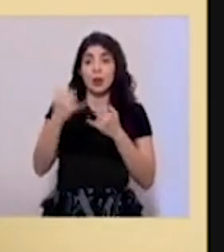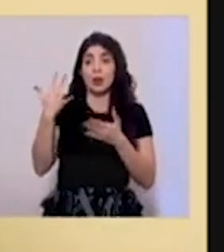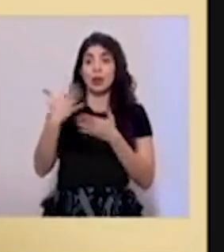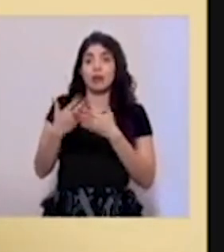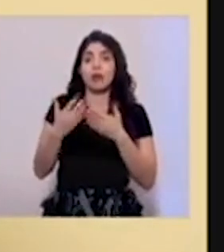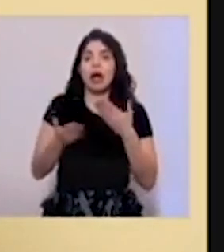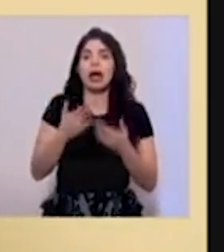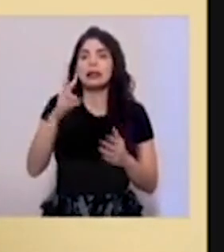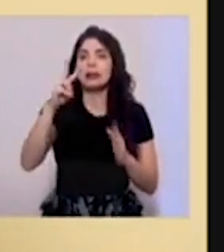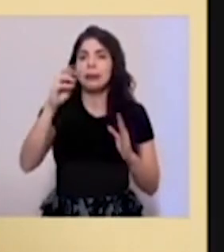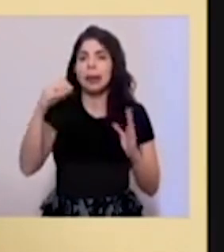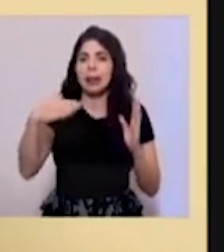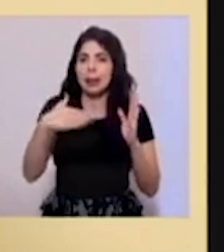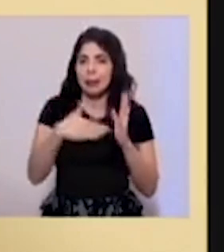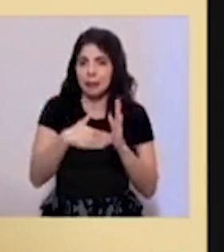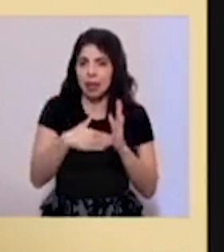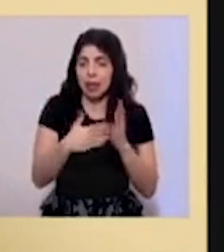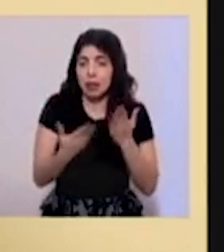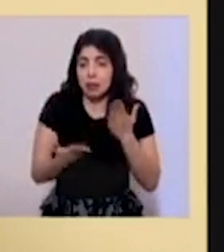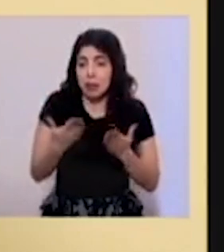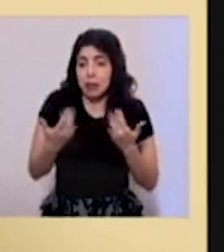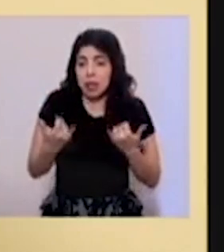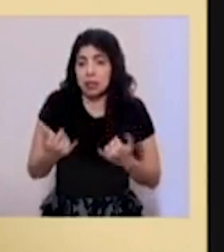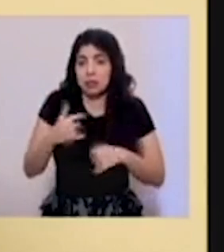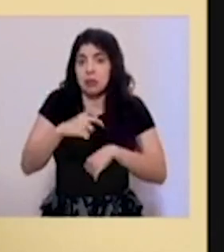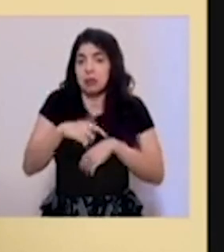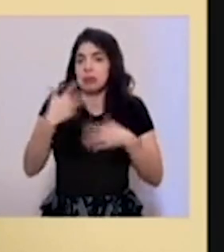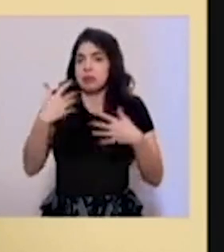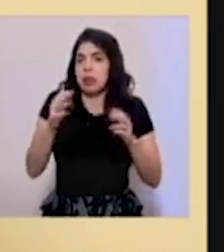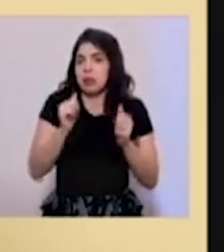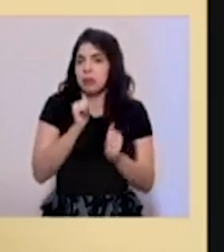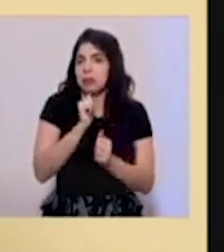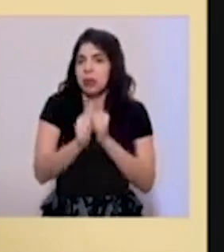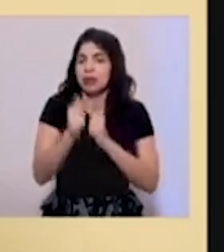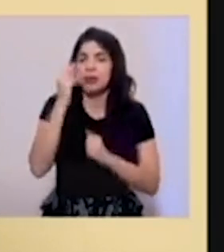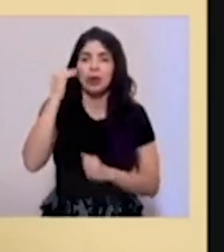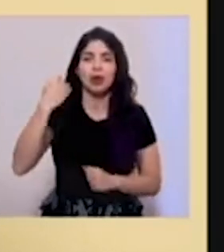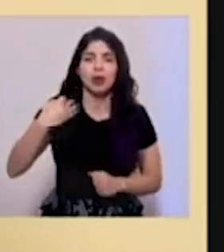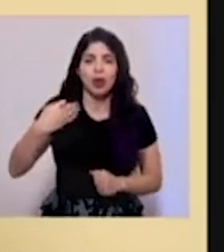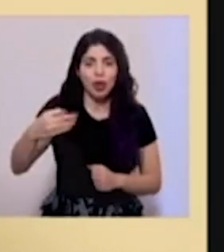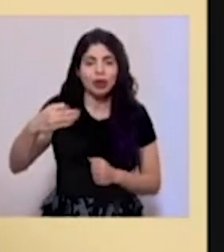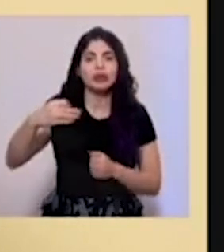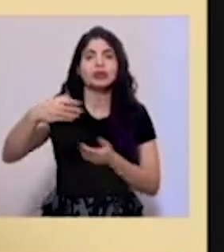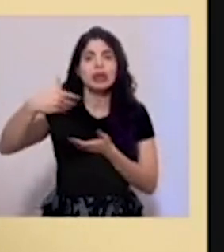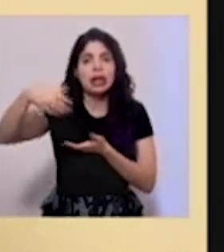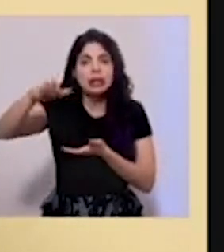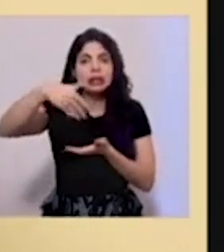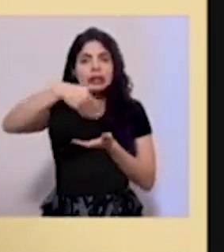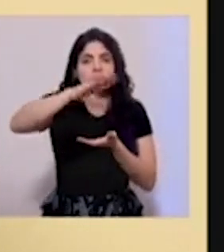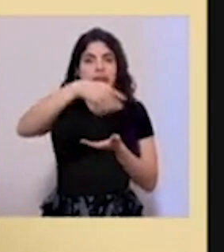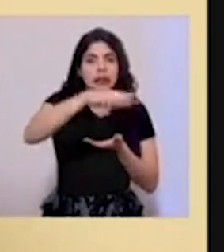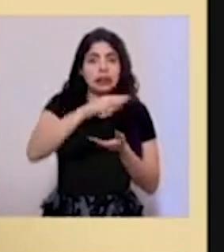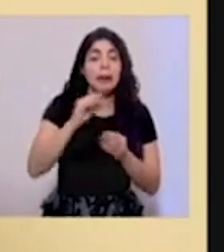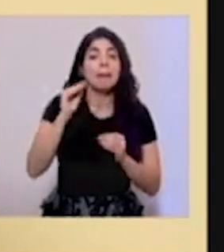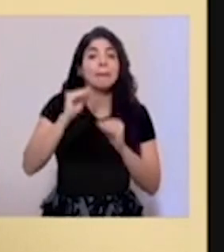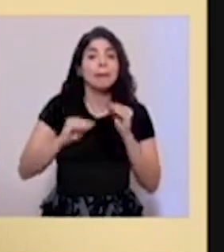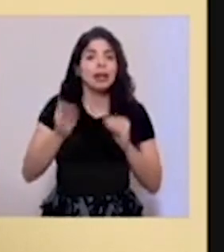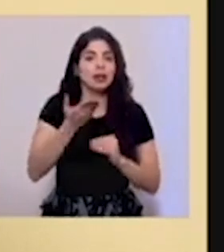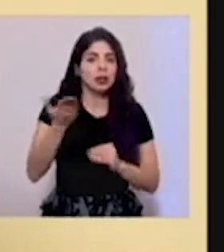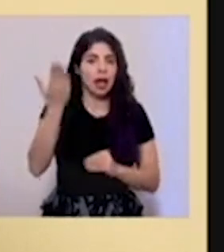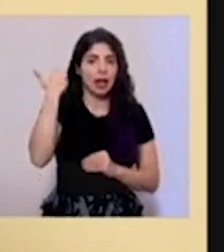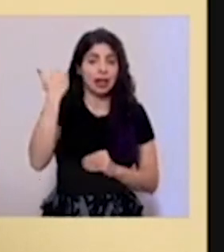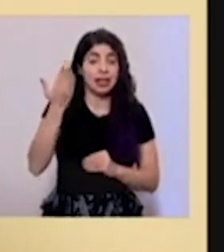arribando a los 20 mil. Probablemente en este momento ya lo superamos porque todos los días tenemos rechazos, muchísimo menos que al principio.